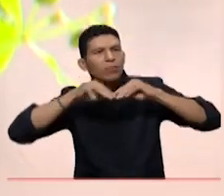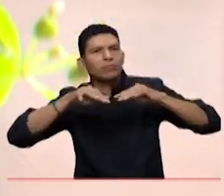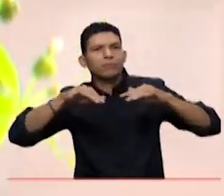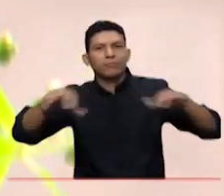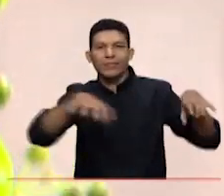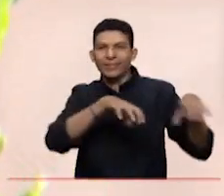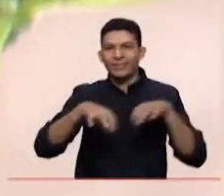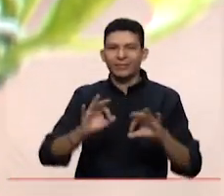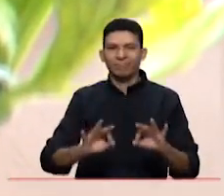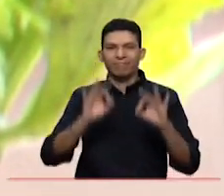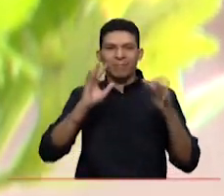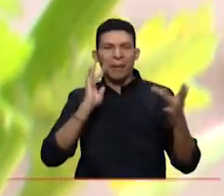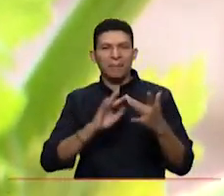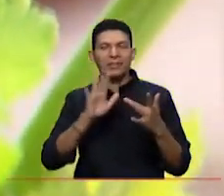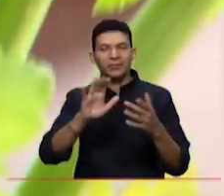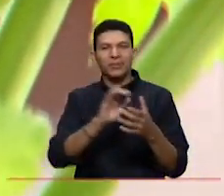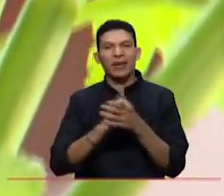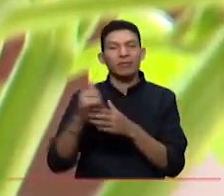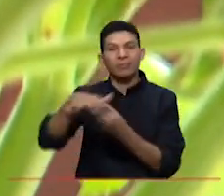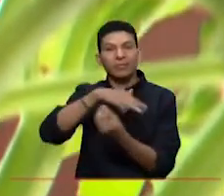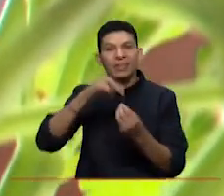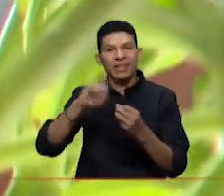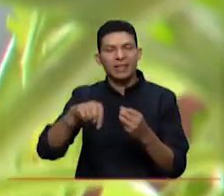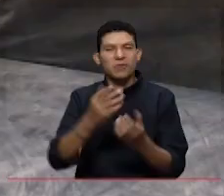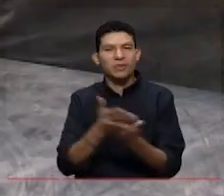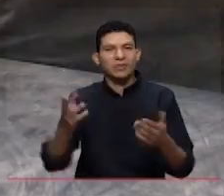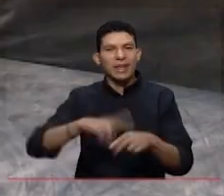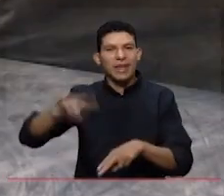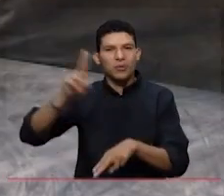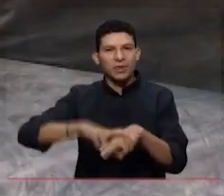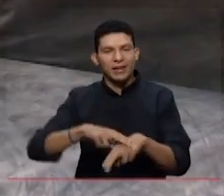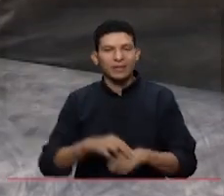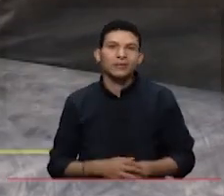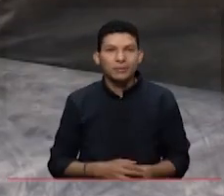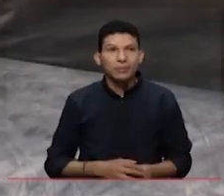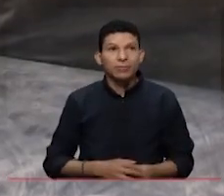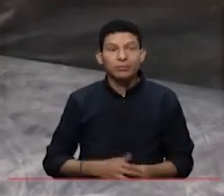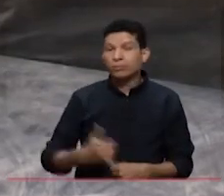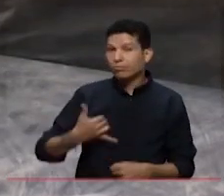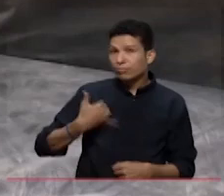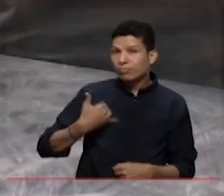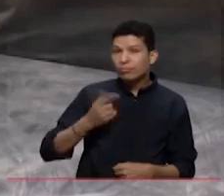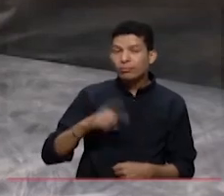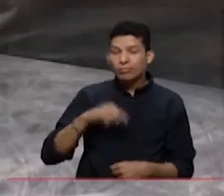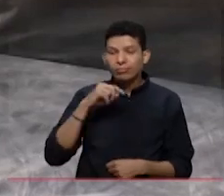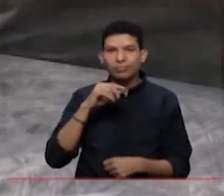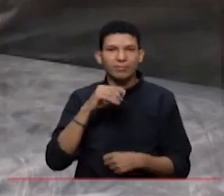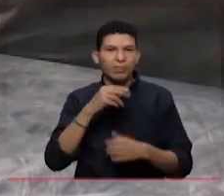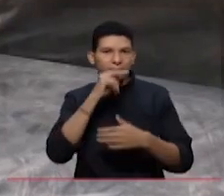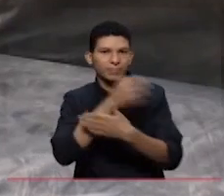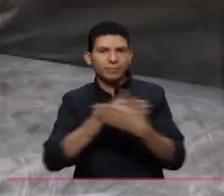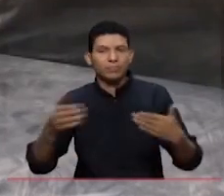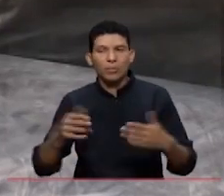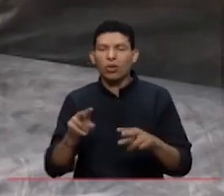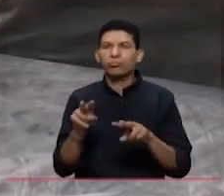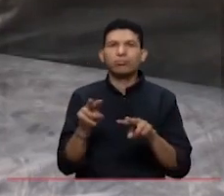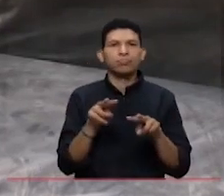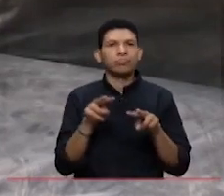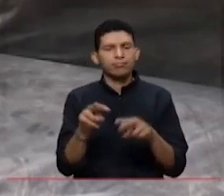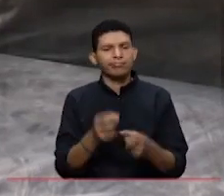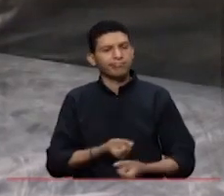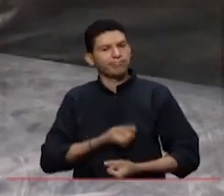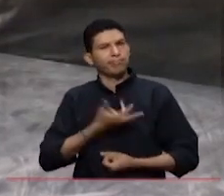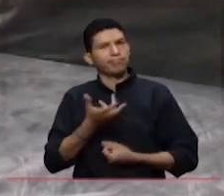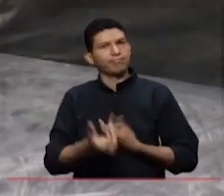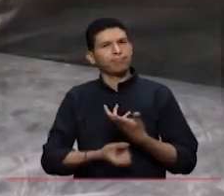de estas acciones amigables con el ambiente y los recursos naturales. Los jóvenes, mis muchachos, los vieron exponer allá, les sirvieron, los llevaron con